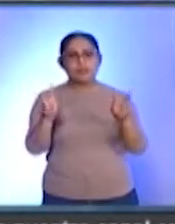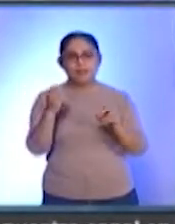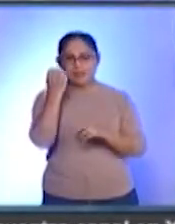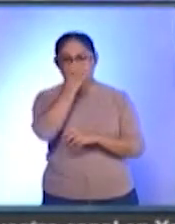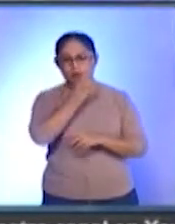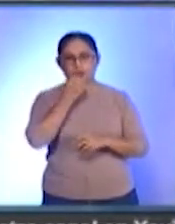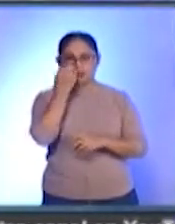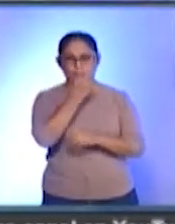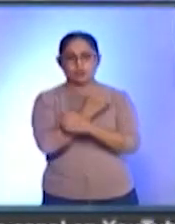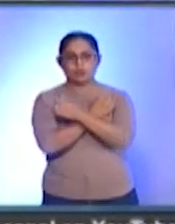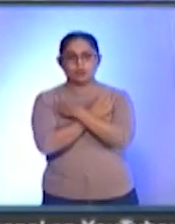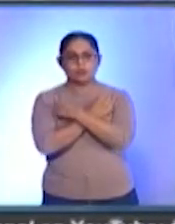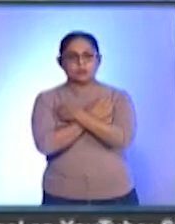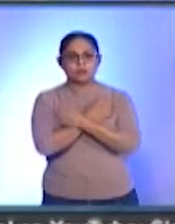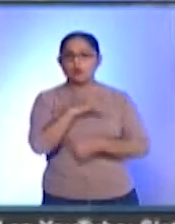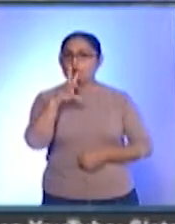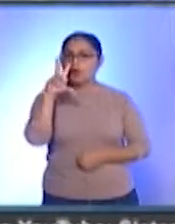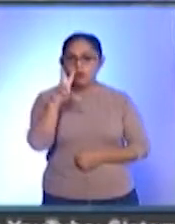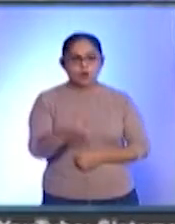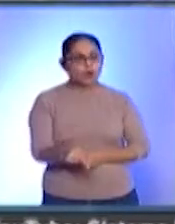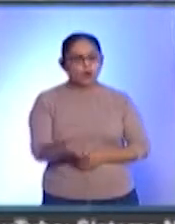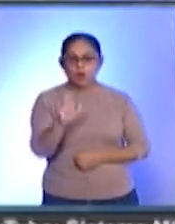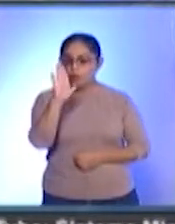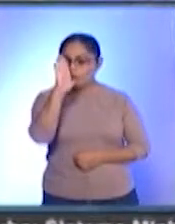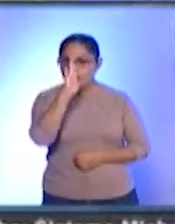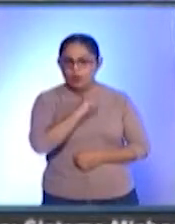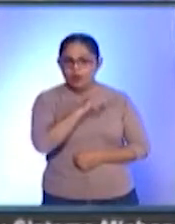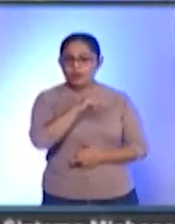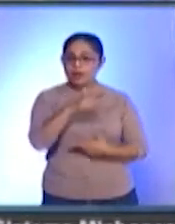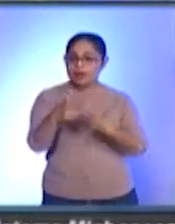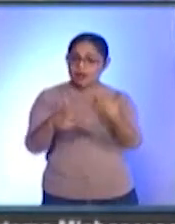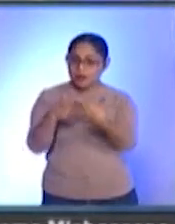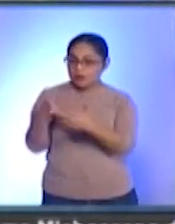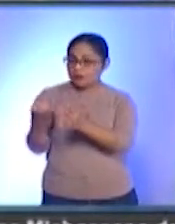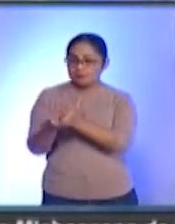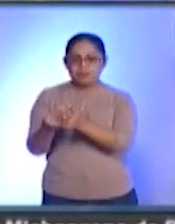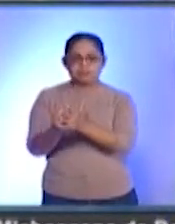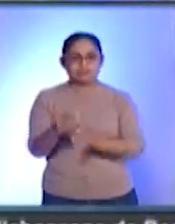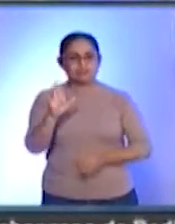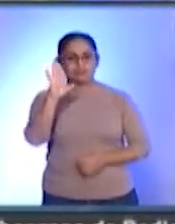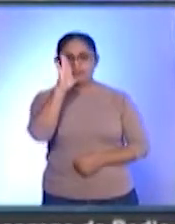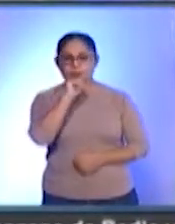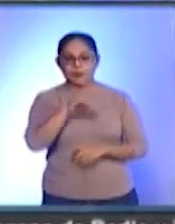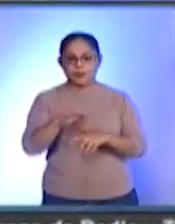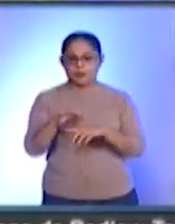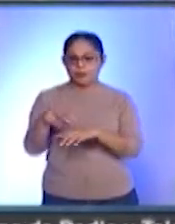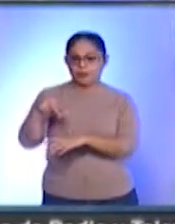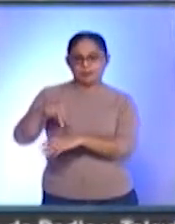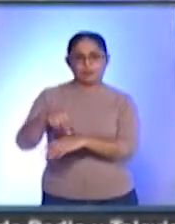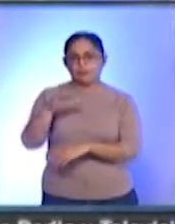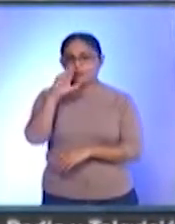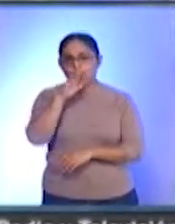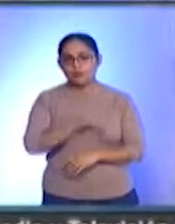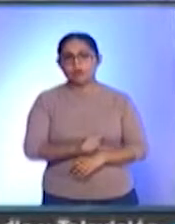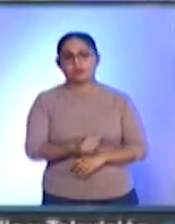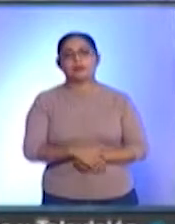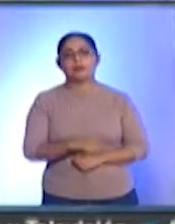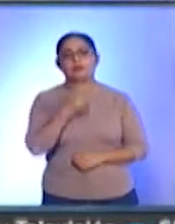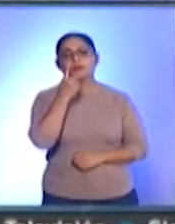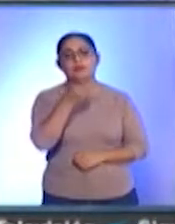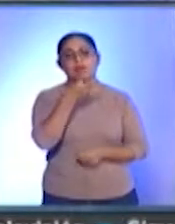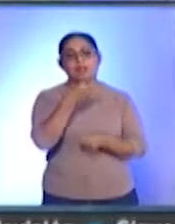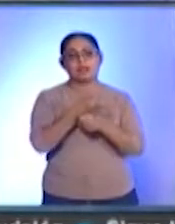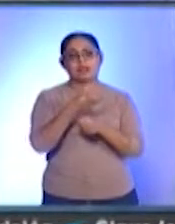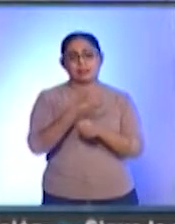y que no existen condiciones para regresar a clases de manera presencial en el Estado de Michoacán. Esto de acuerdo a esta